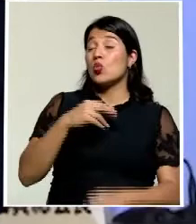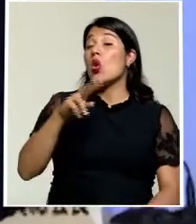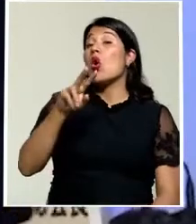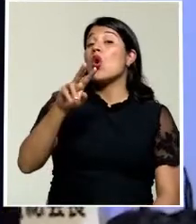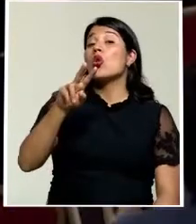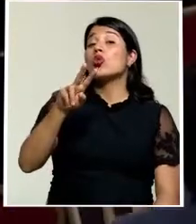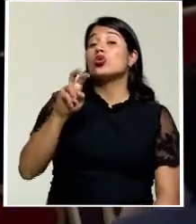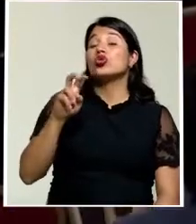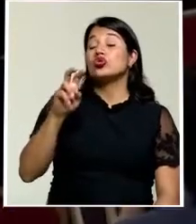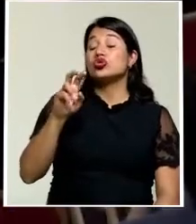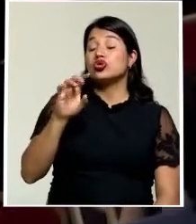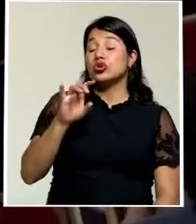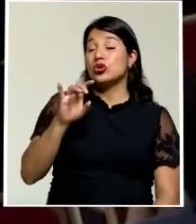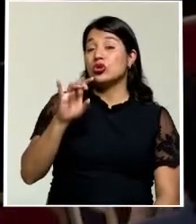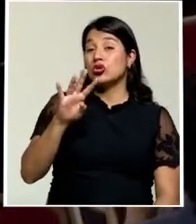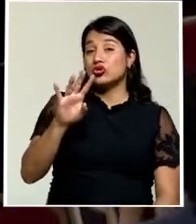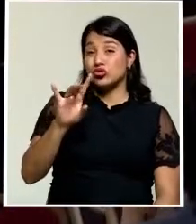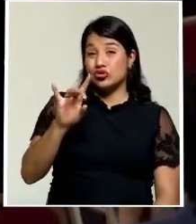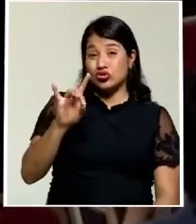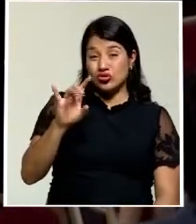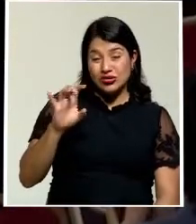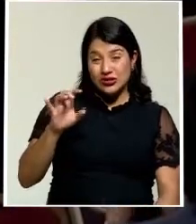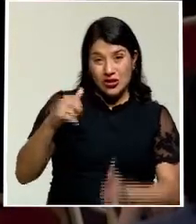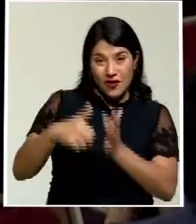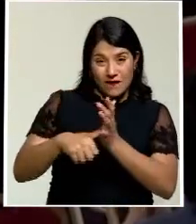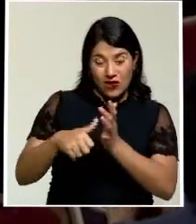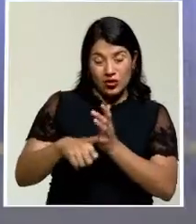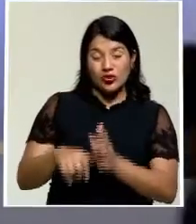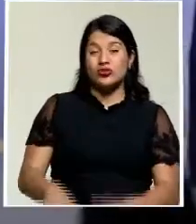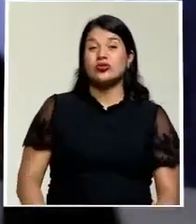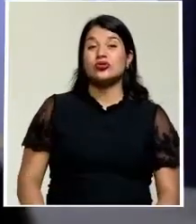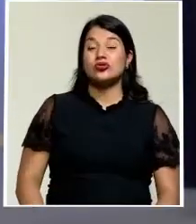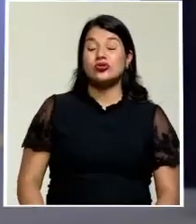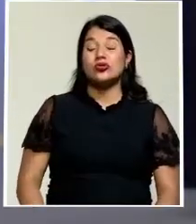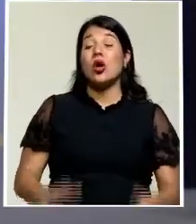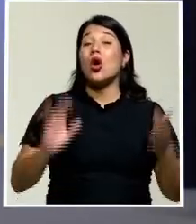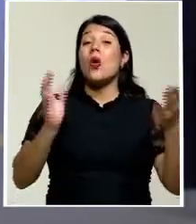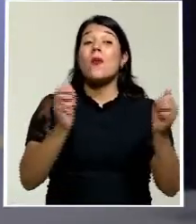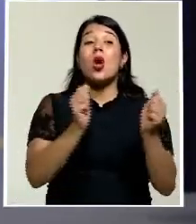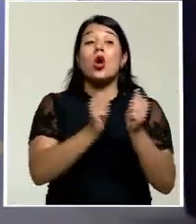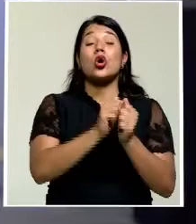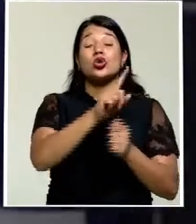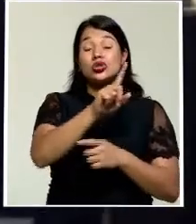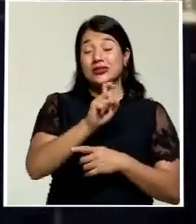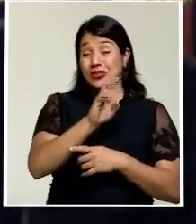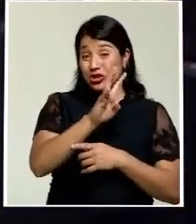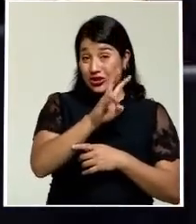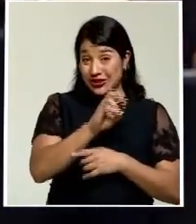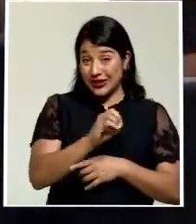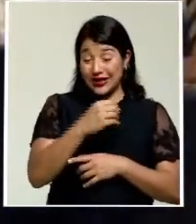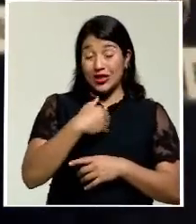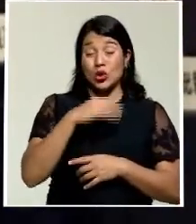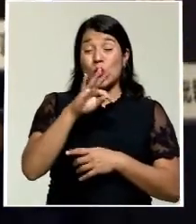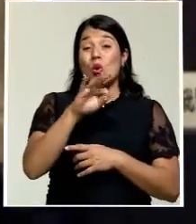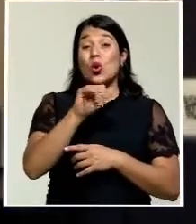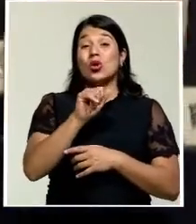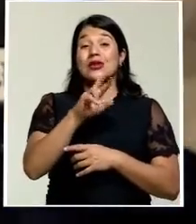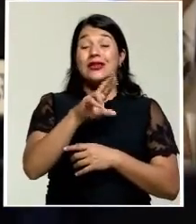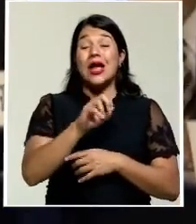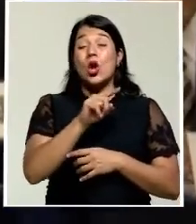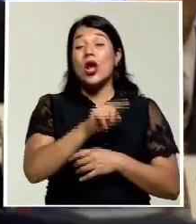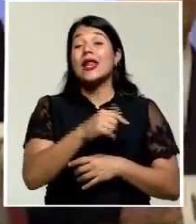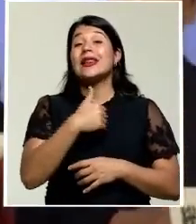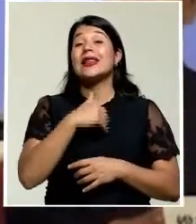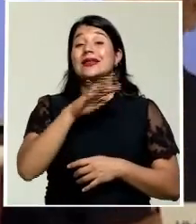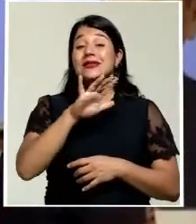votos en la segunda vuelta de esta elección interna del partido, frente a los 170 de Taro Kono, de 58 años, que